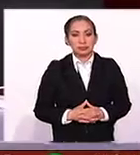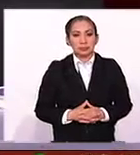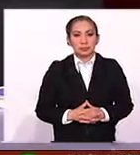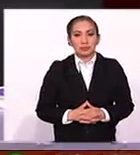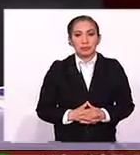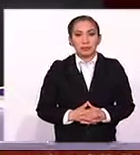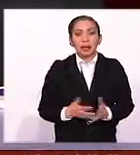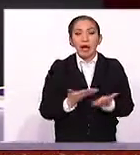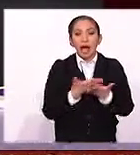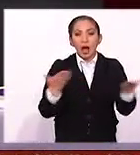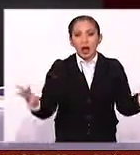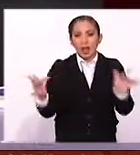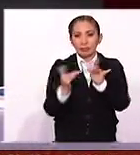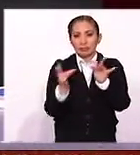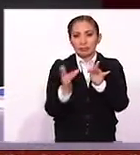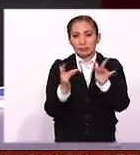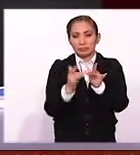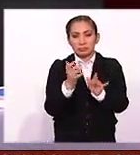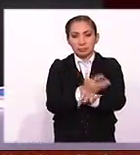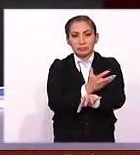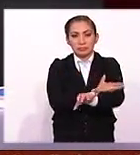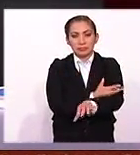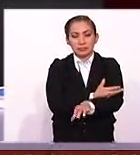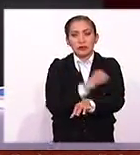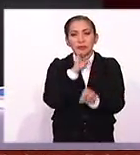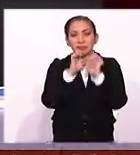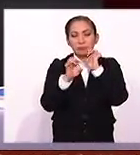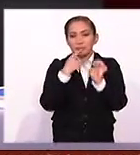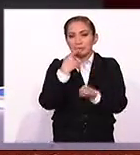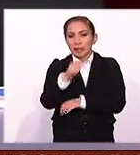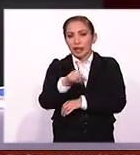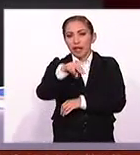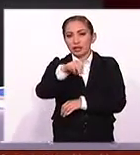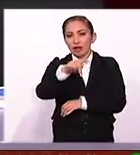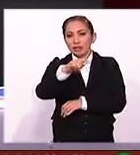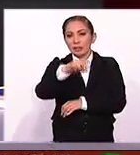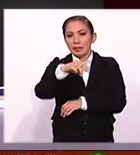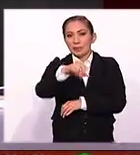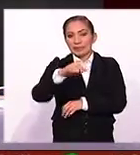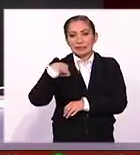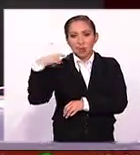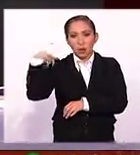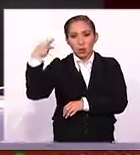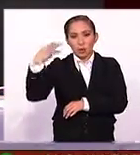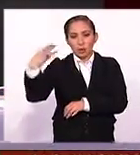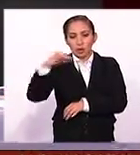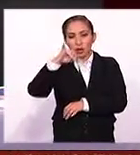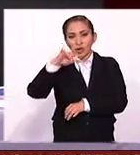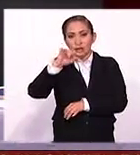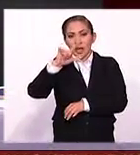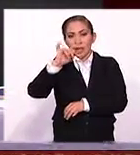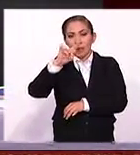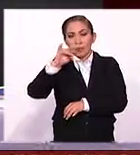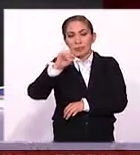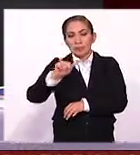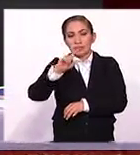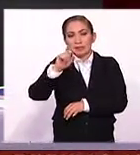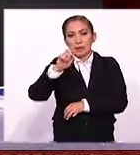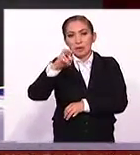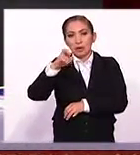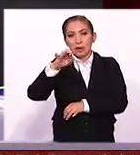Y ahora nos enlazamos con nuestro compañero periodista corresponsal de Notimex en Washington, José López Zamorano.